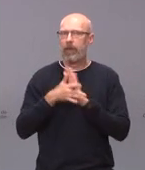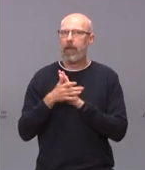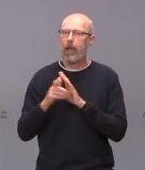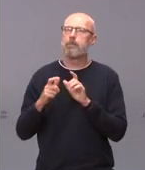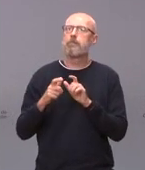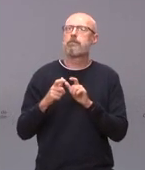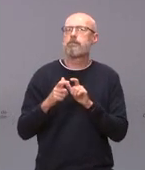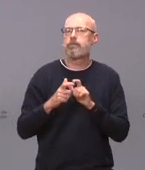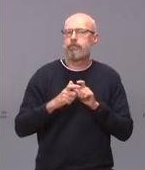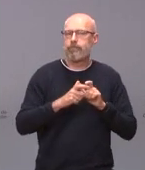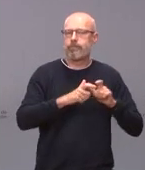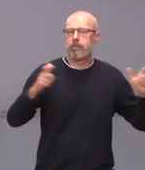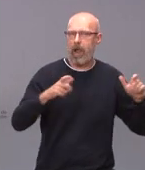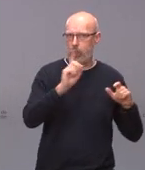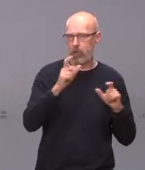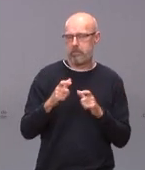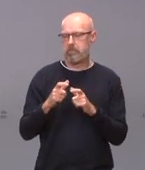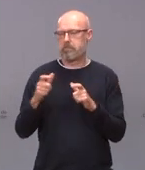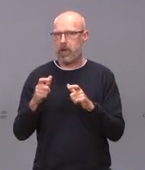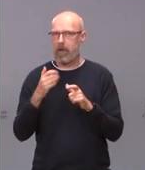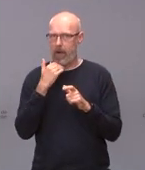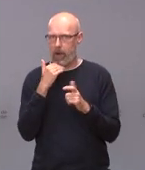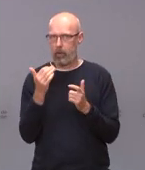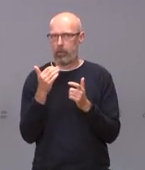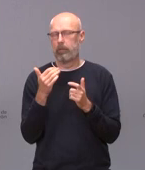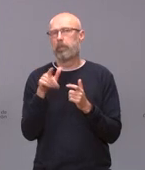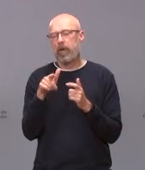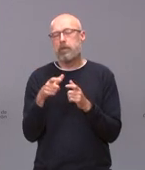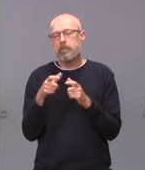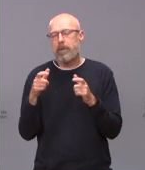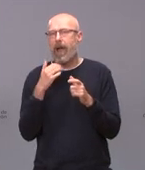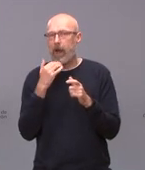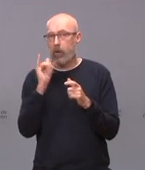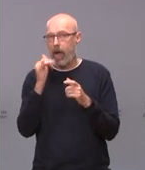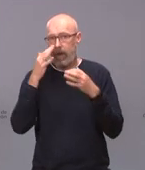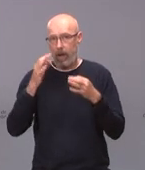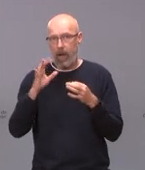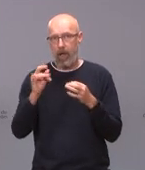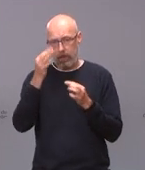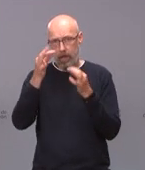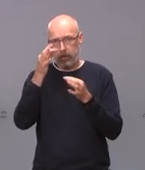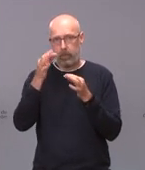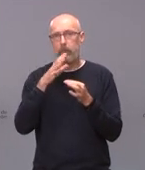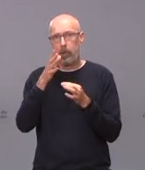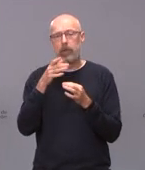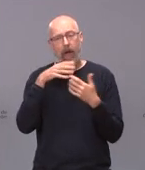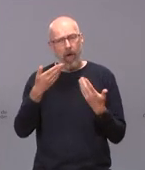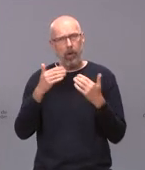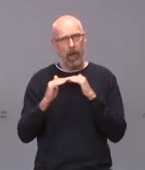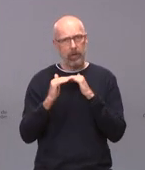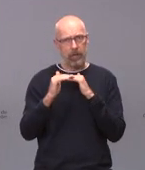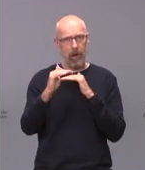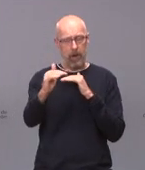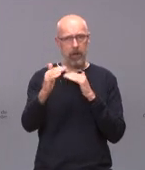que nos temíamos pero hemos tenido un crecimiento y de hecho ahora mismo estamos más estabilizados que en